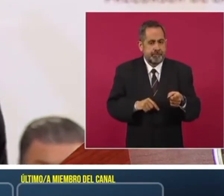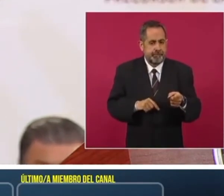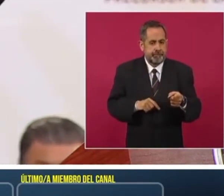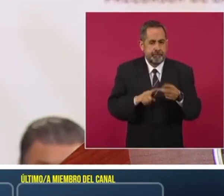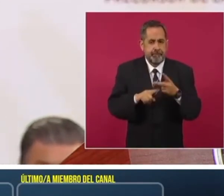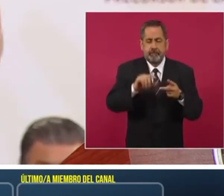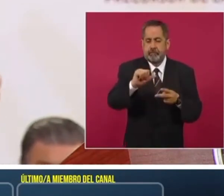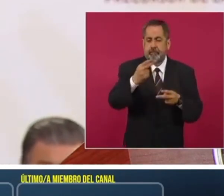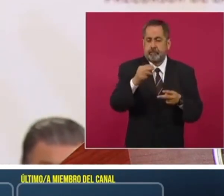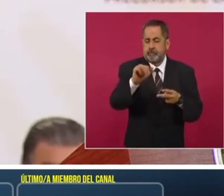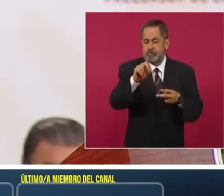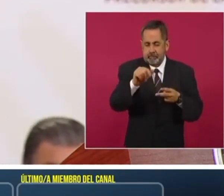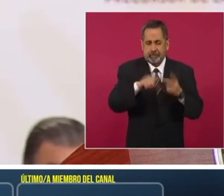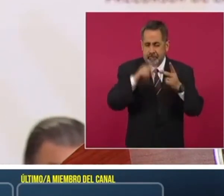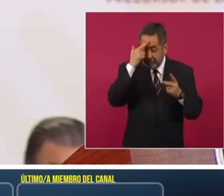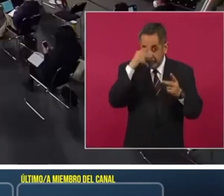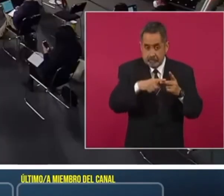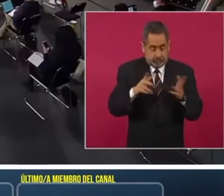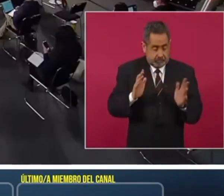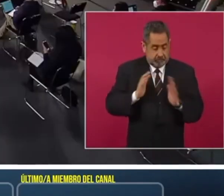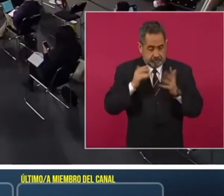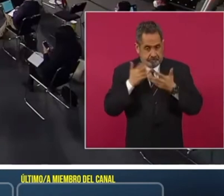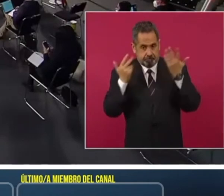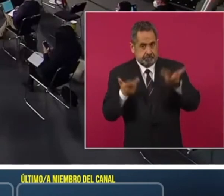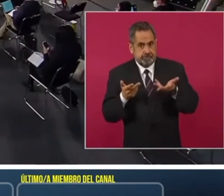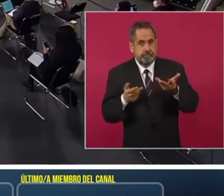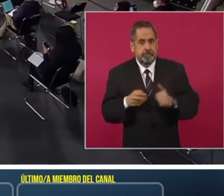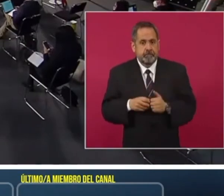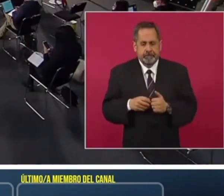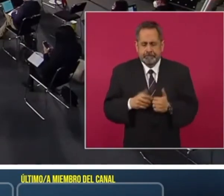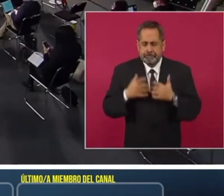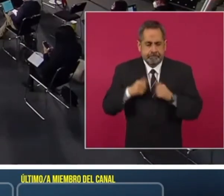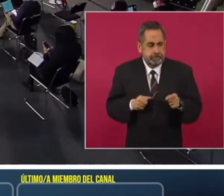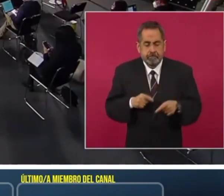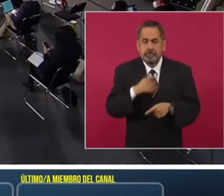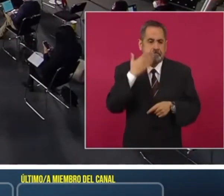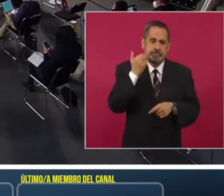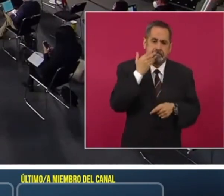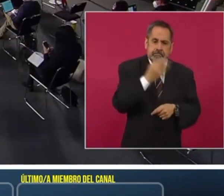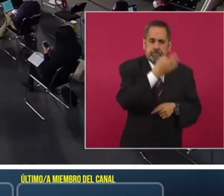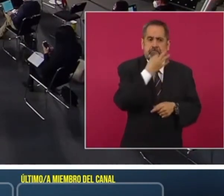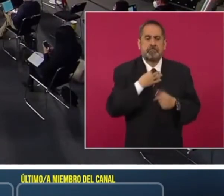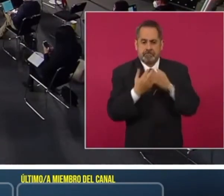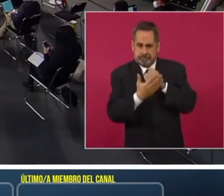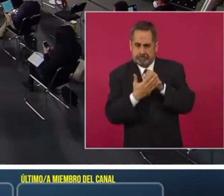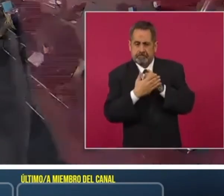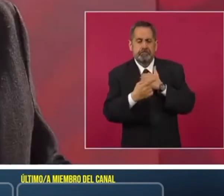ahumada. Yo no entendí, pero el recado